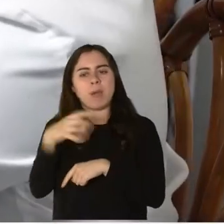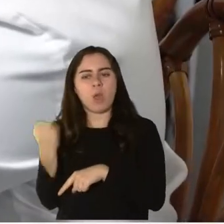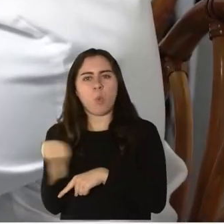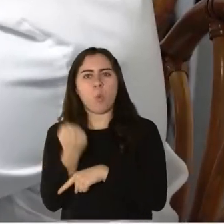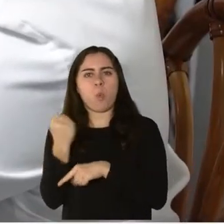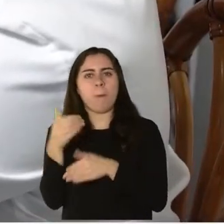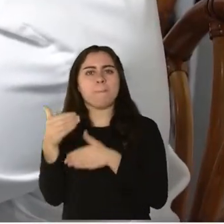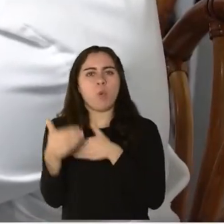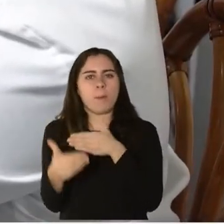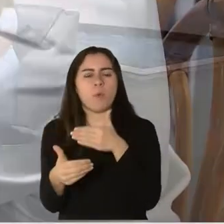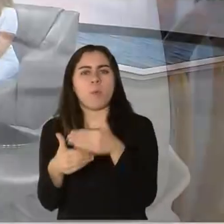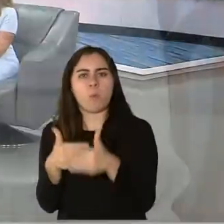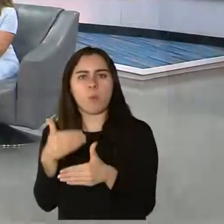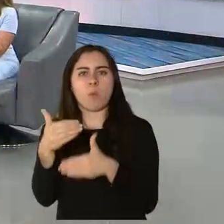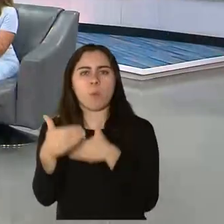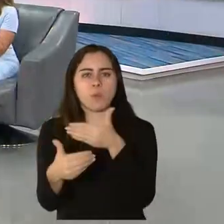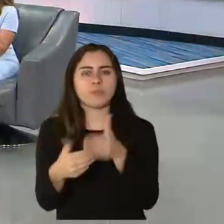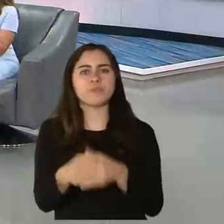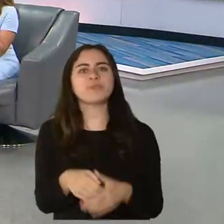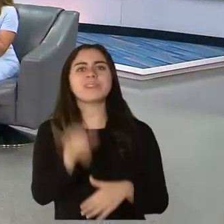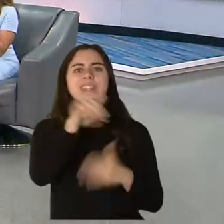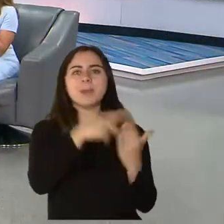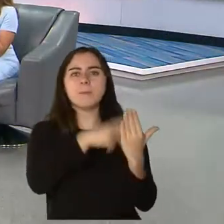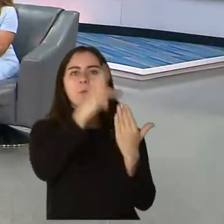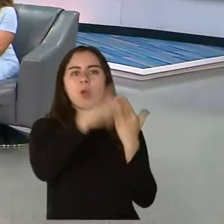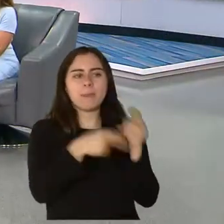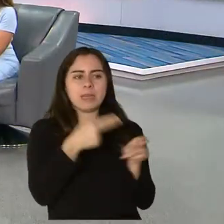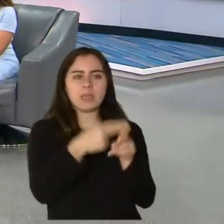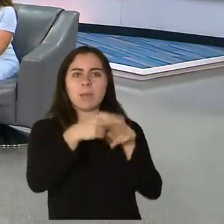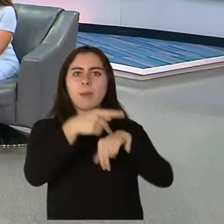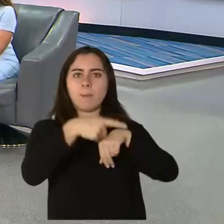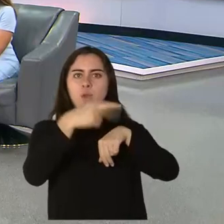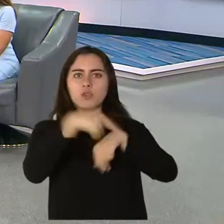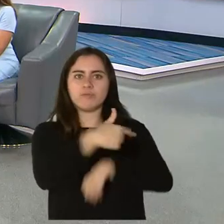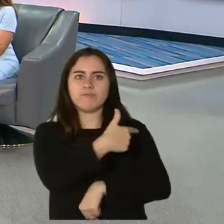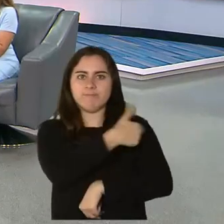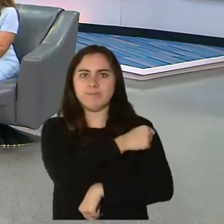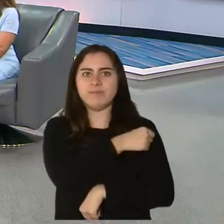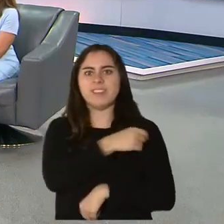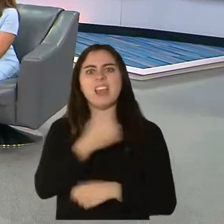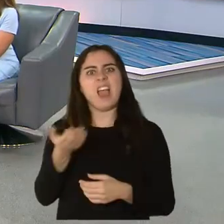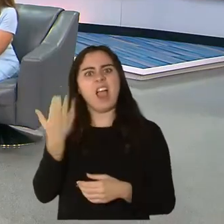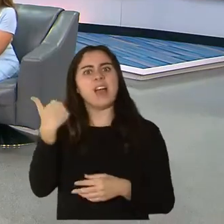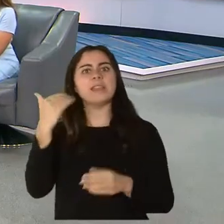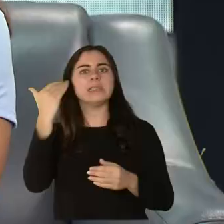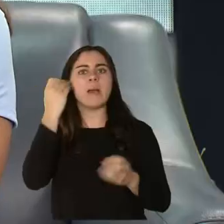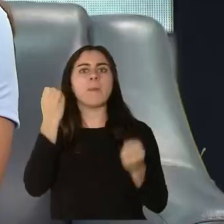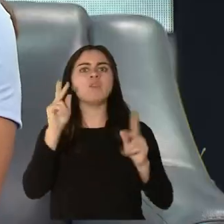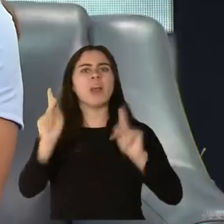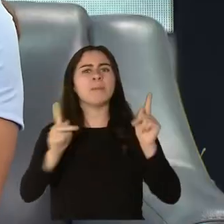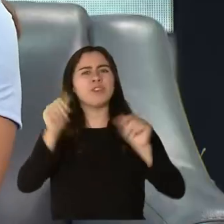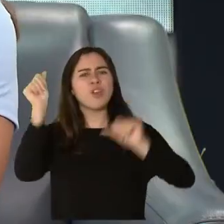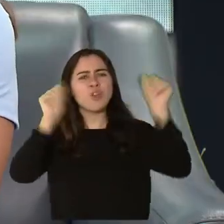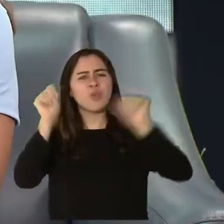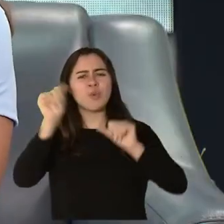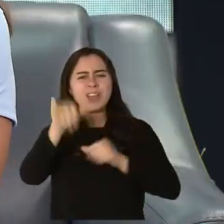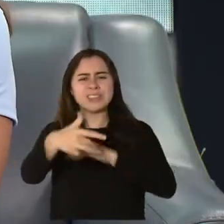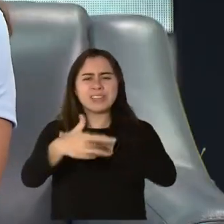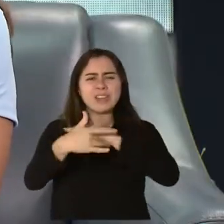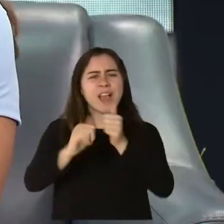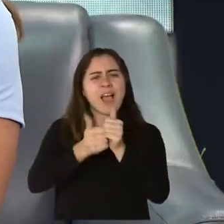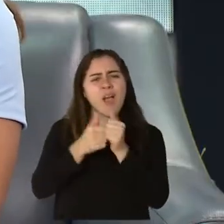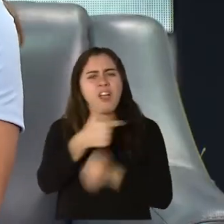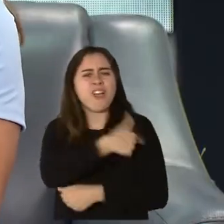primer programa de Puerto Rico se vacuna, pues todavía había mucha suspicacia, muchas dudas con la tecnología utilizada, etc. De hecho,